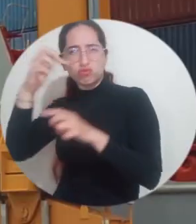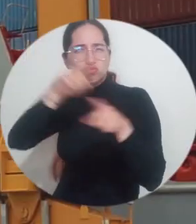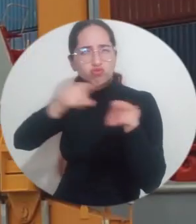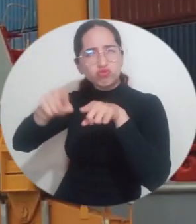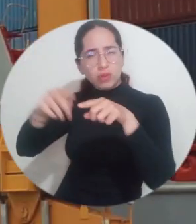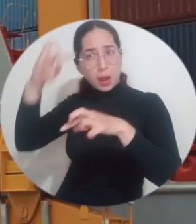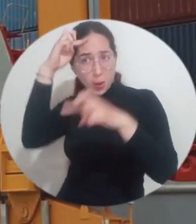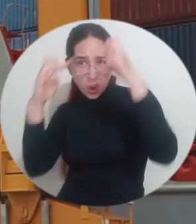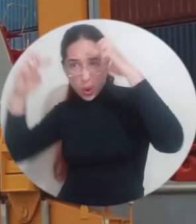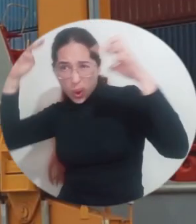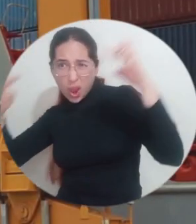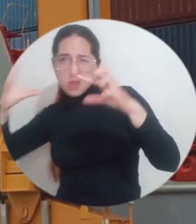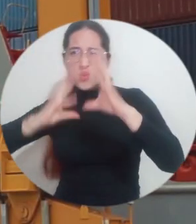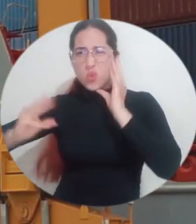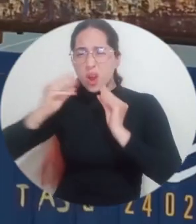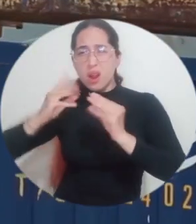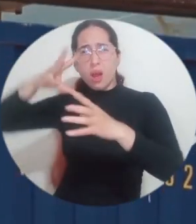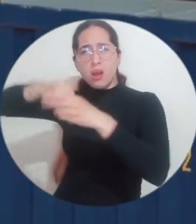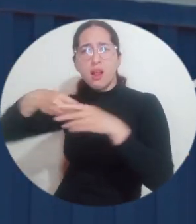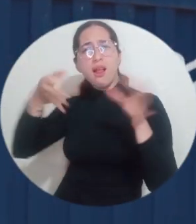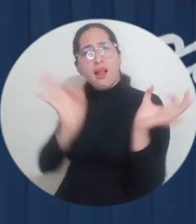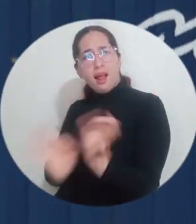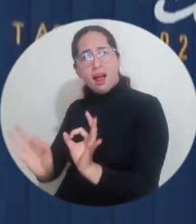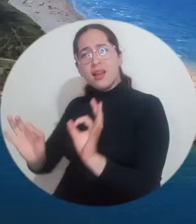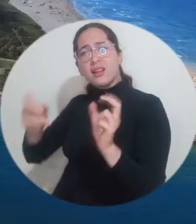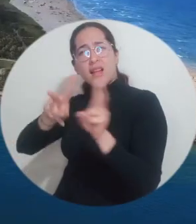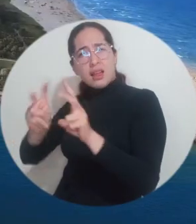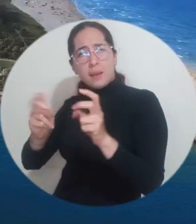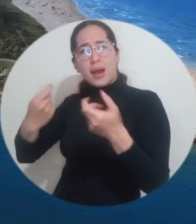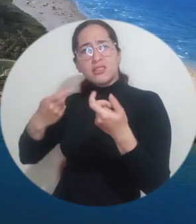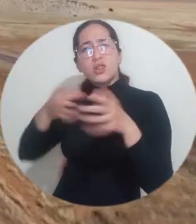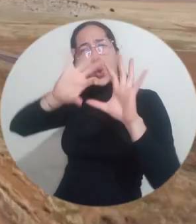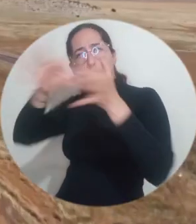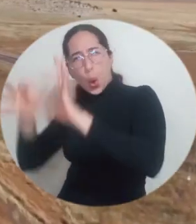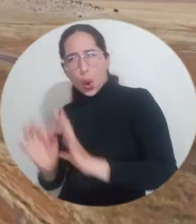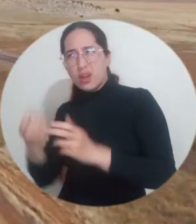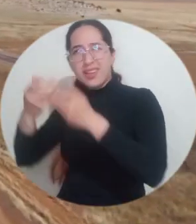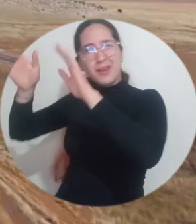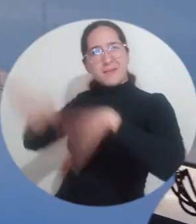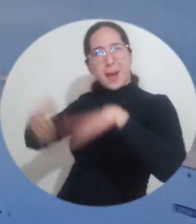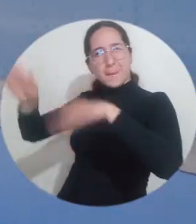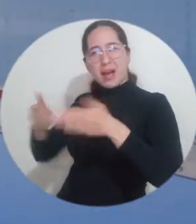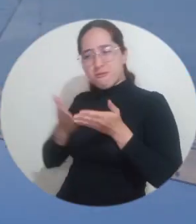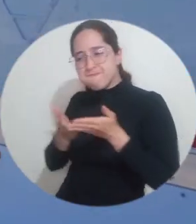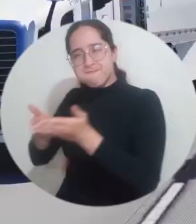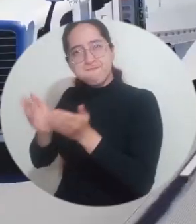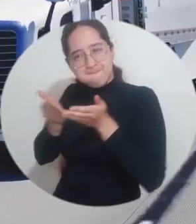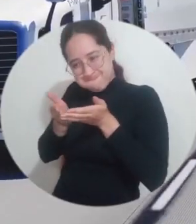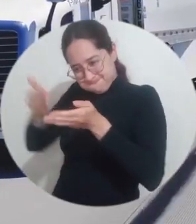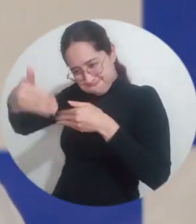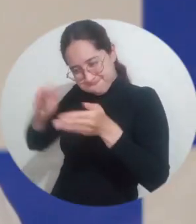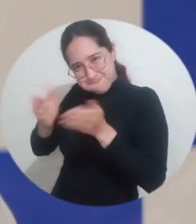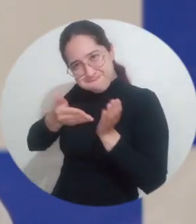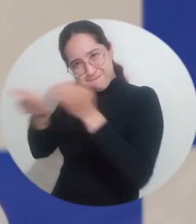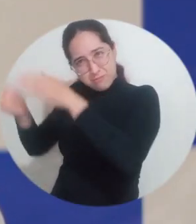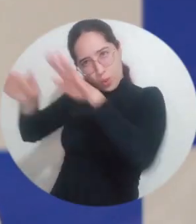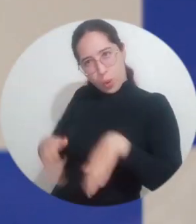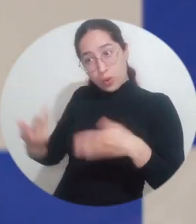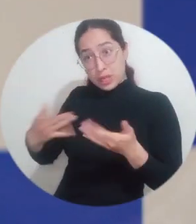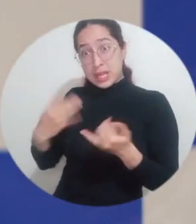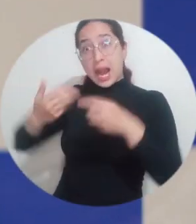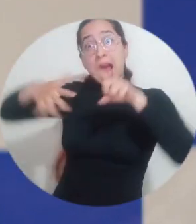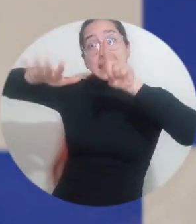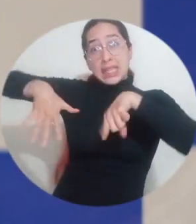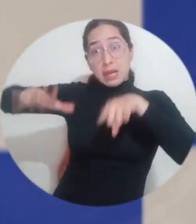Con experiencia en el manejo del área logística tuvieron la oportunidad de, en seis meses, poder realizar la maestría en